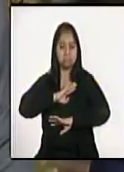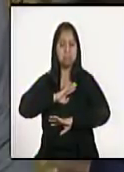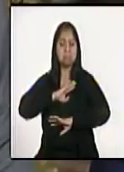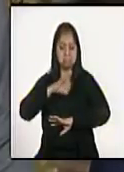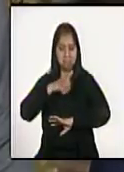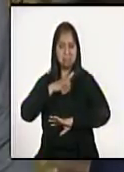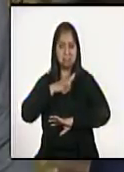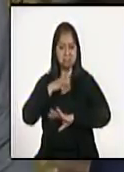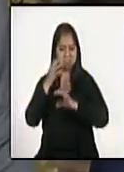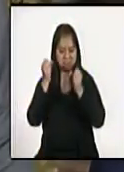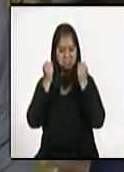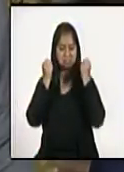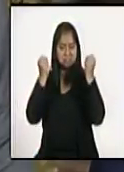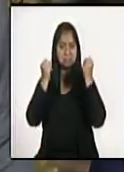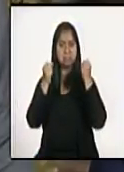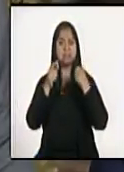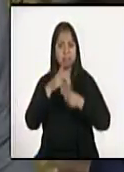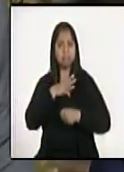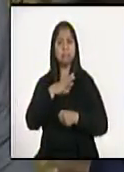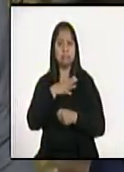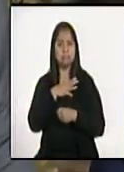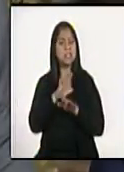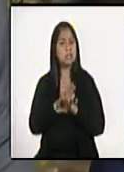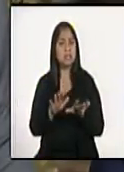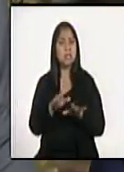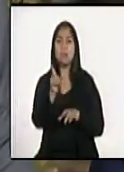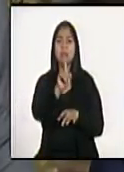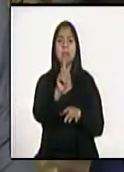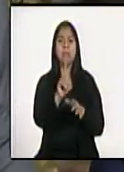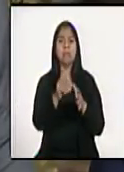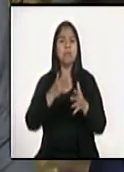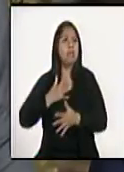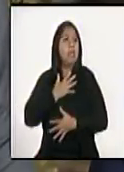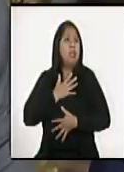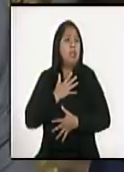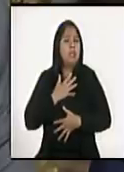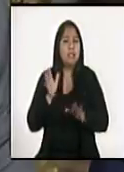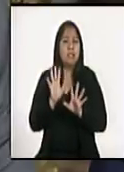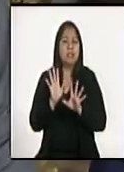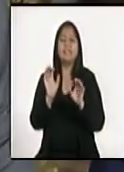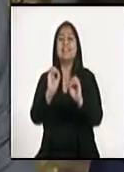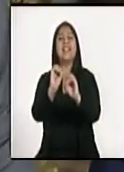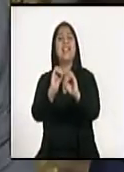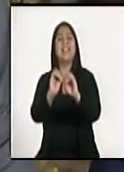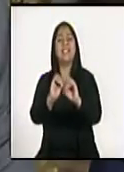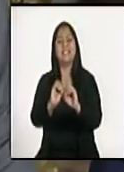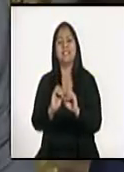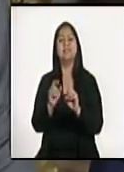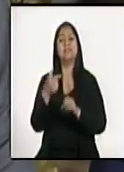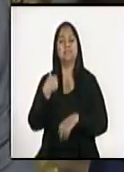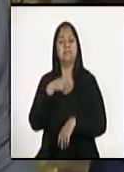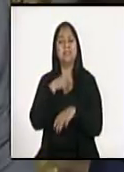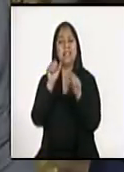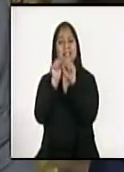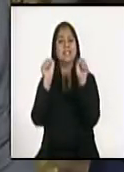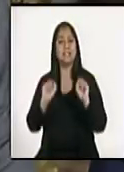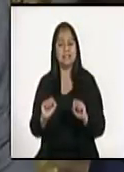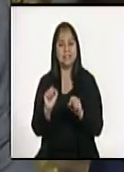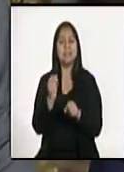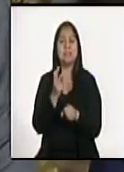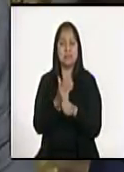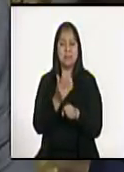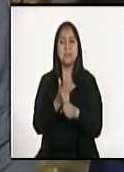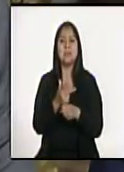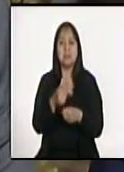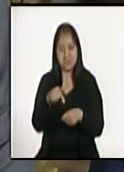y sólido. No hay por qué alarmarse. En el sistema bancario hay suficiente